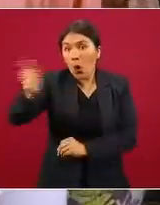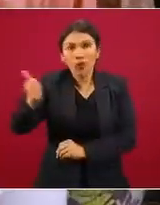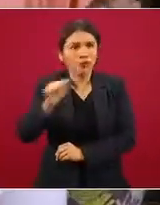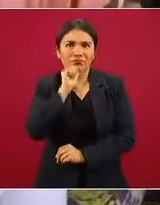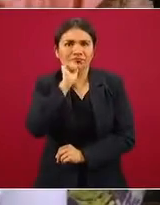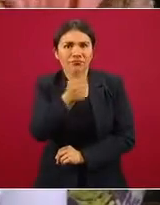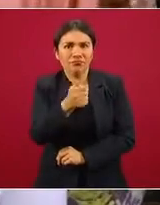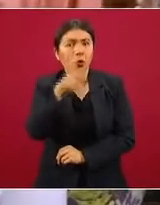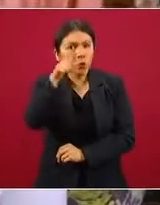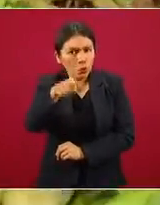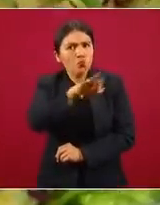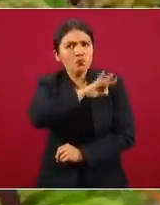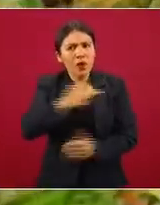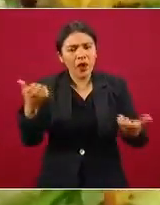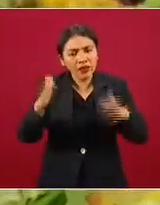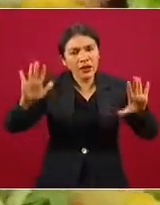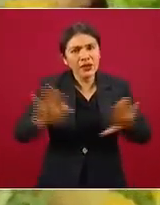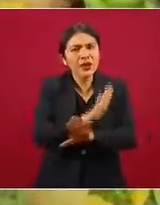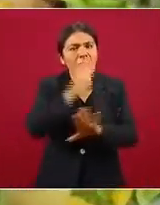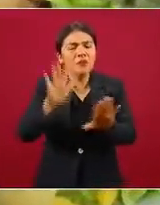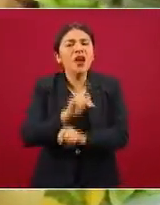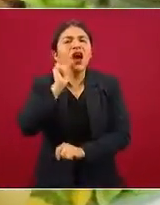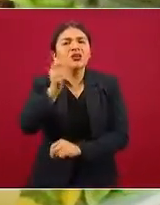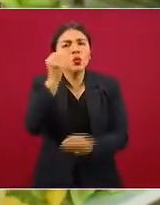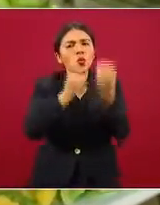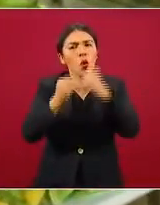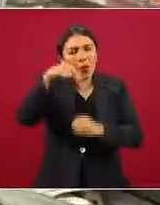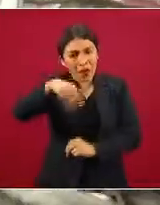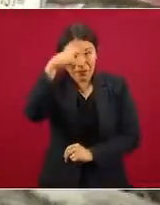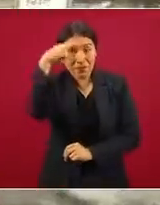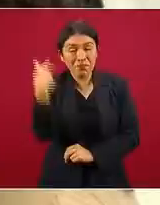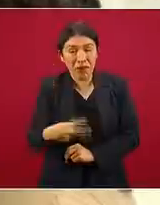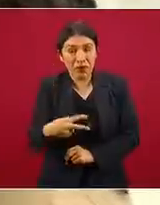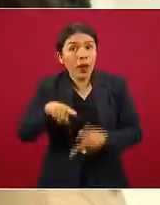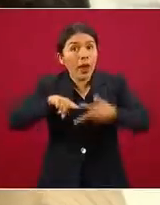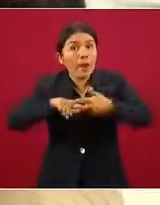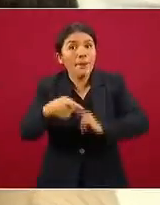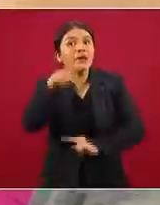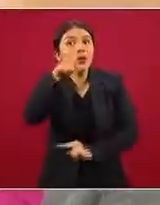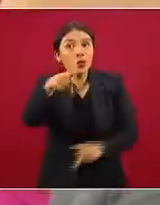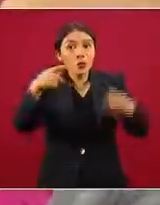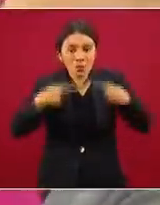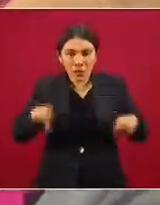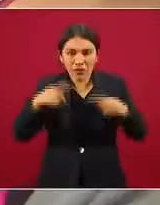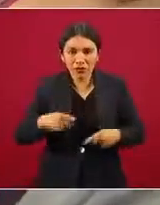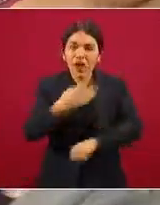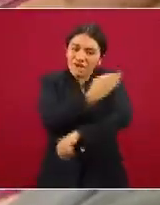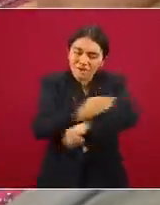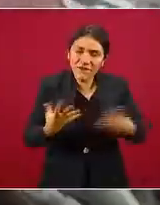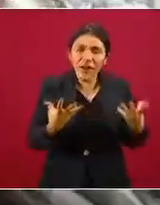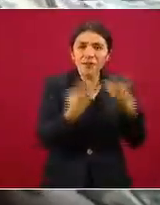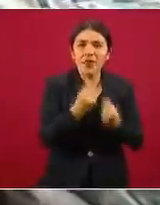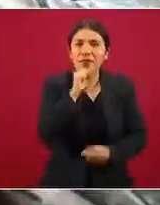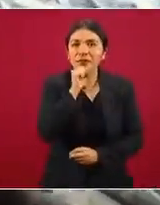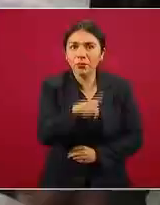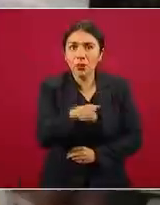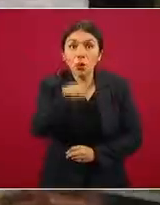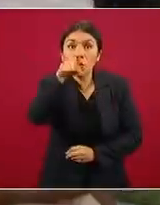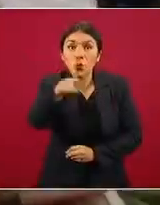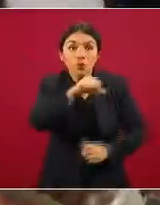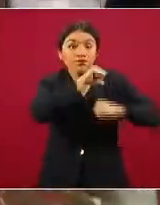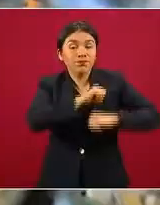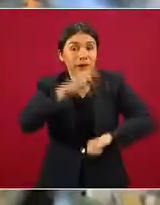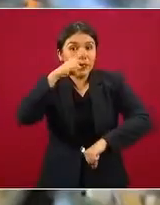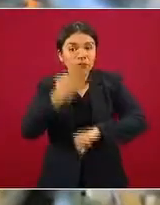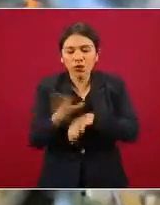Tú tienes el poder de cambiar los hábitos alimenticios en México, comenzando contigo y con tu familia. En tus manos